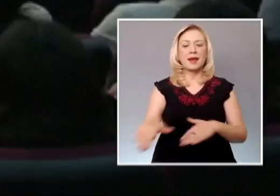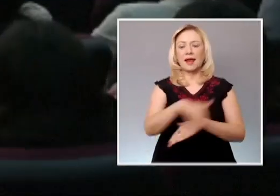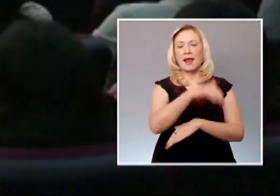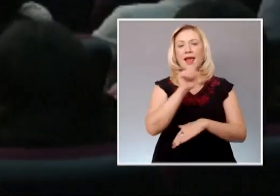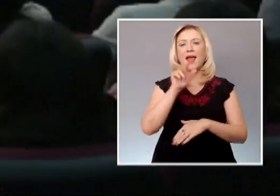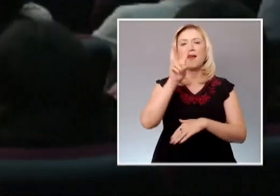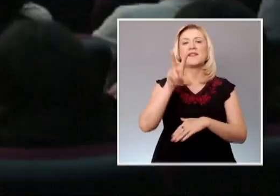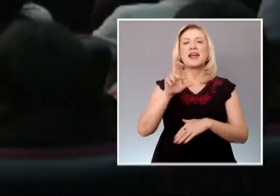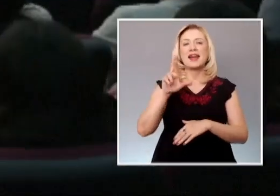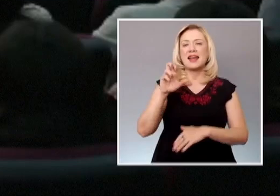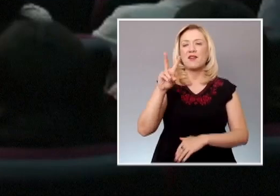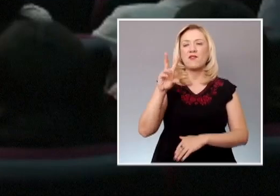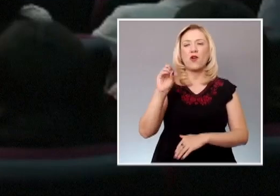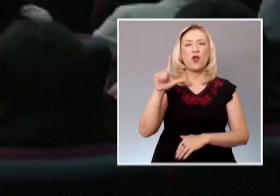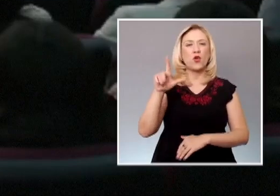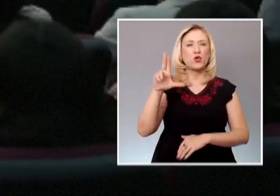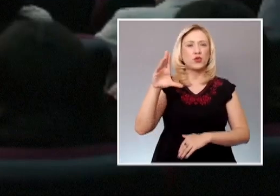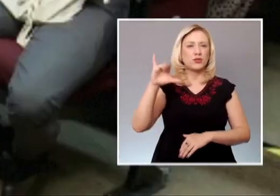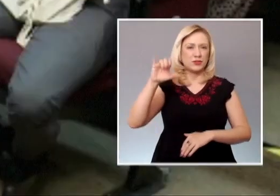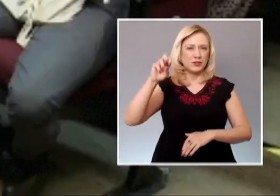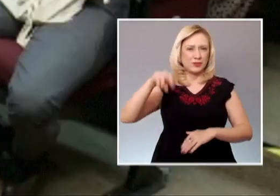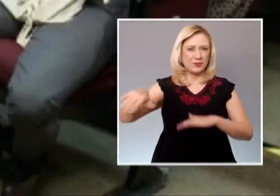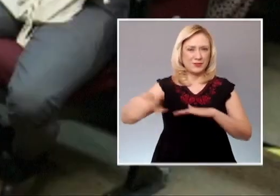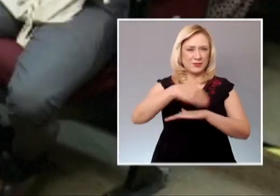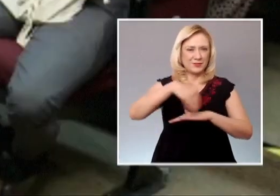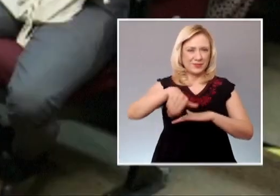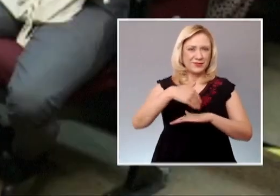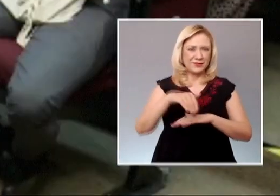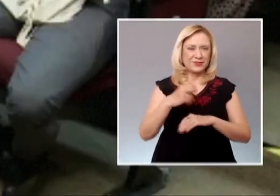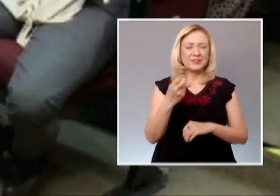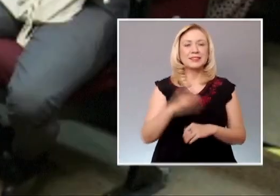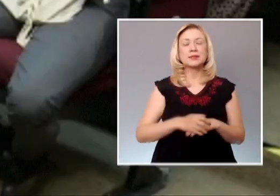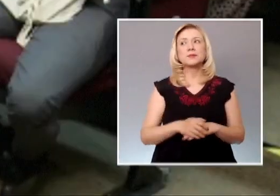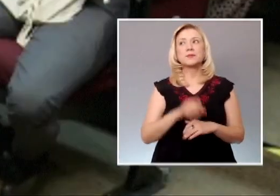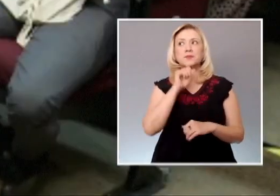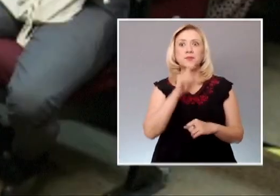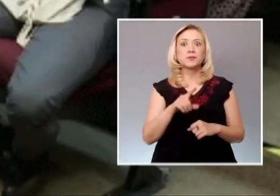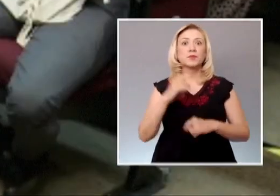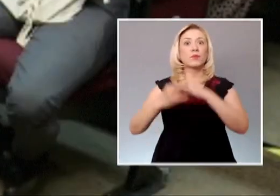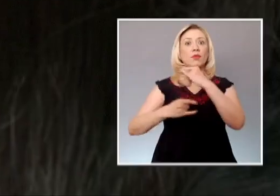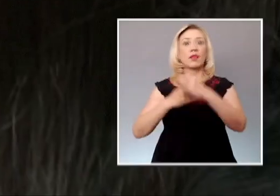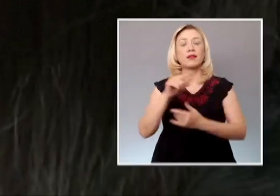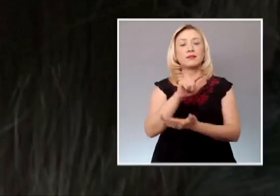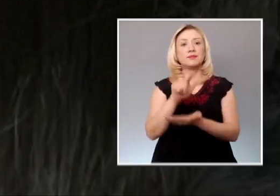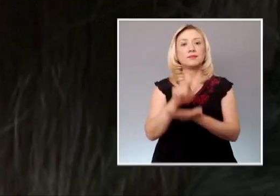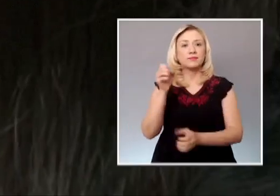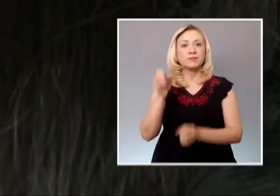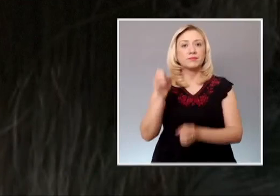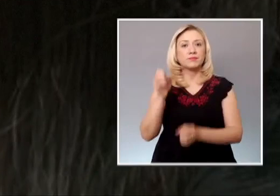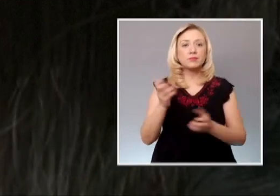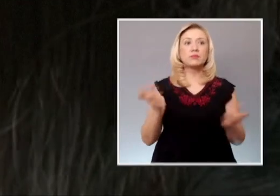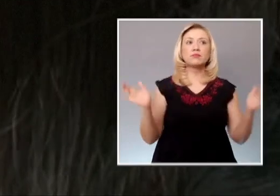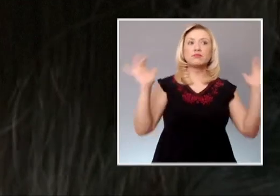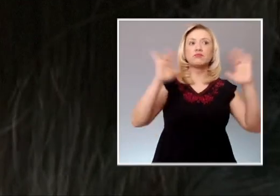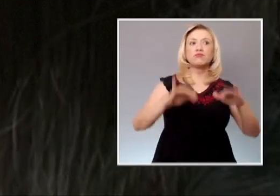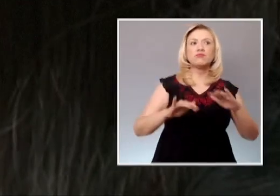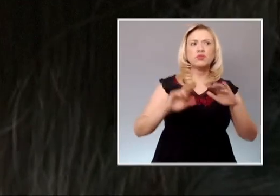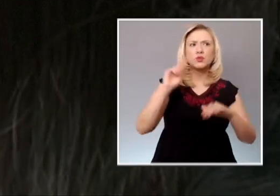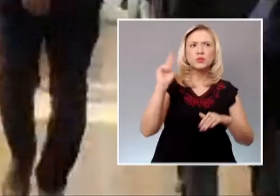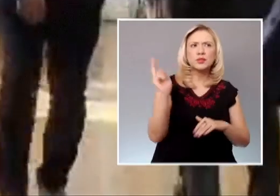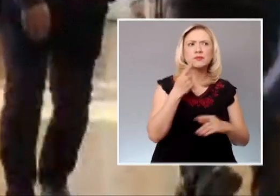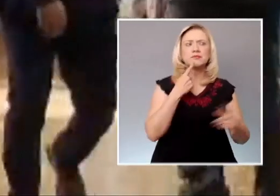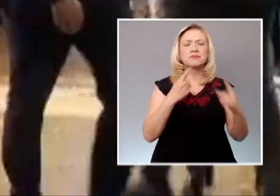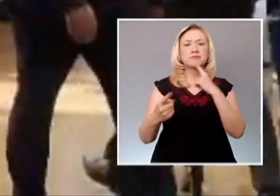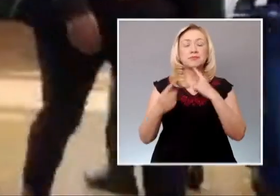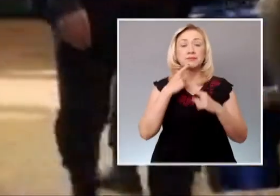el Encuentro Jurídico Universitario y la Feria del Libro Jurídico del Poder Judicial de la Federación en esta misma sede.